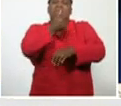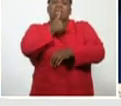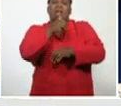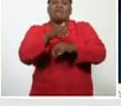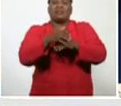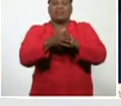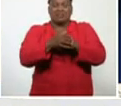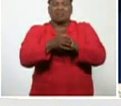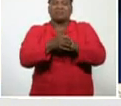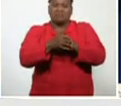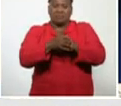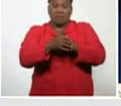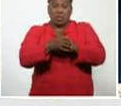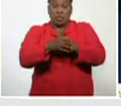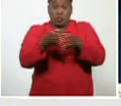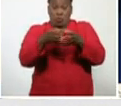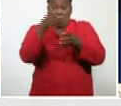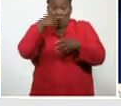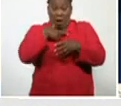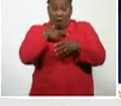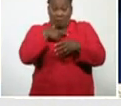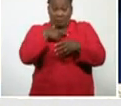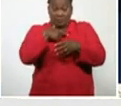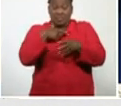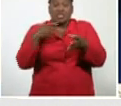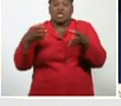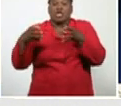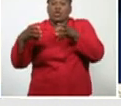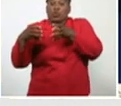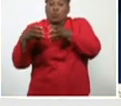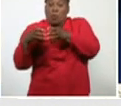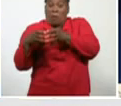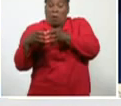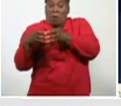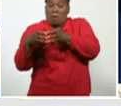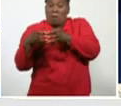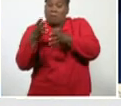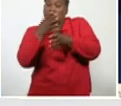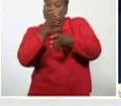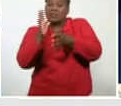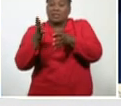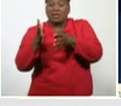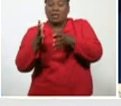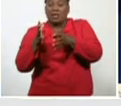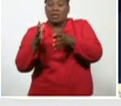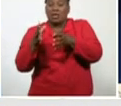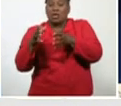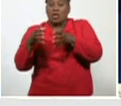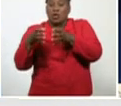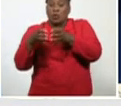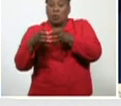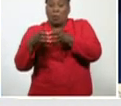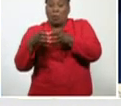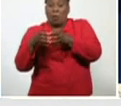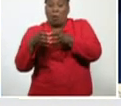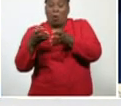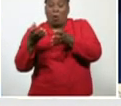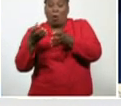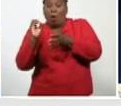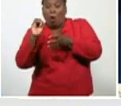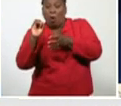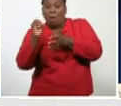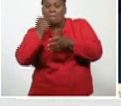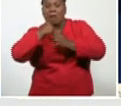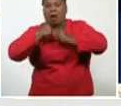-19, mientras que los del tipo, parecen, ser, más resistentes, eh,